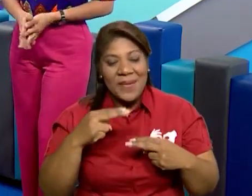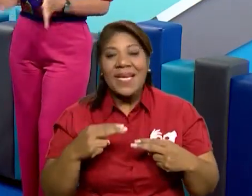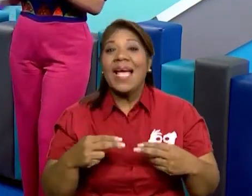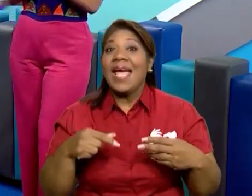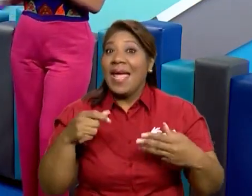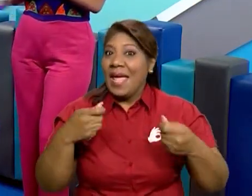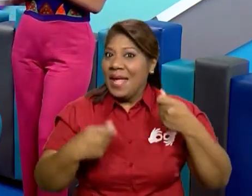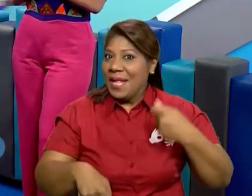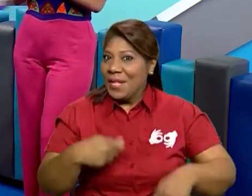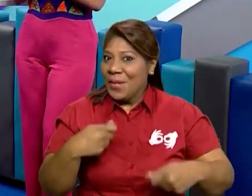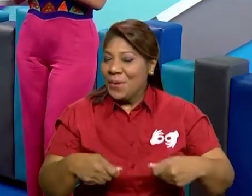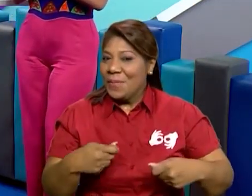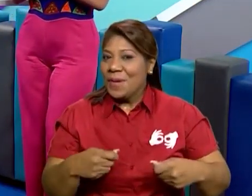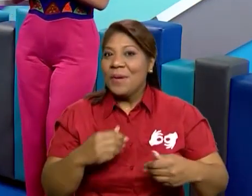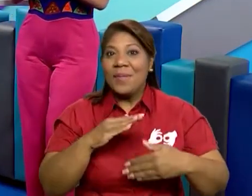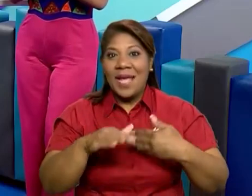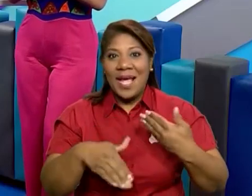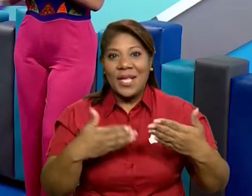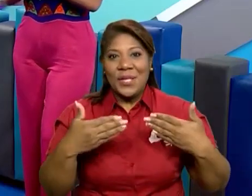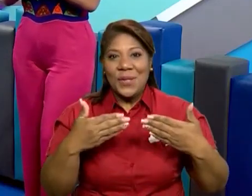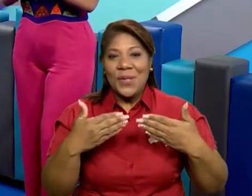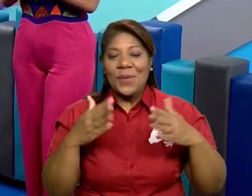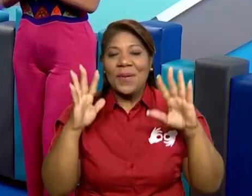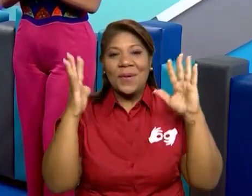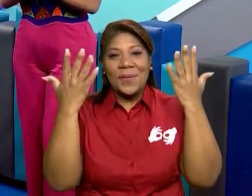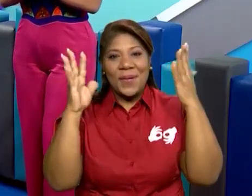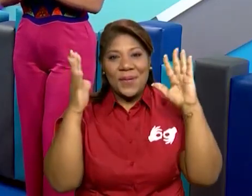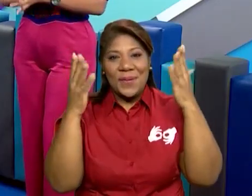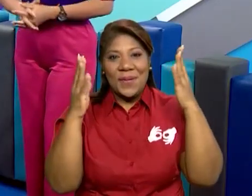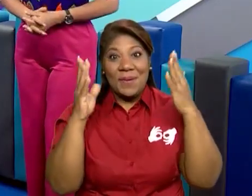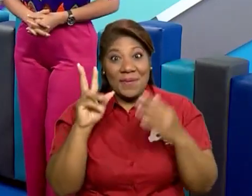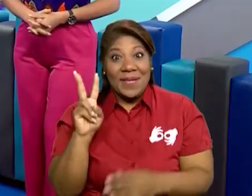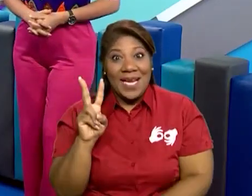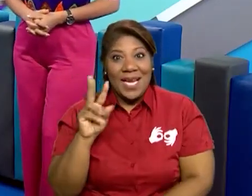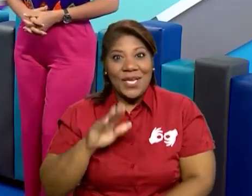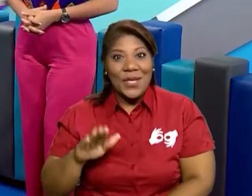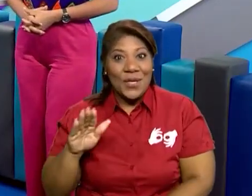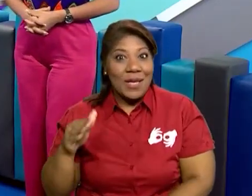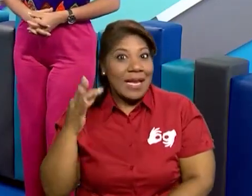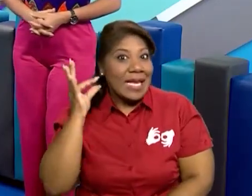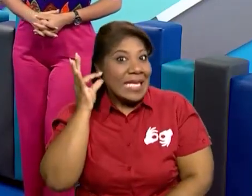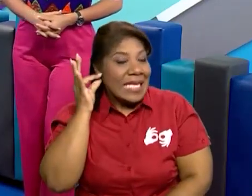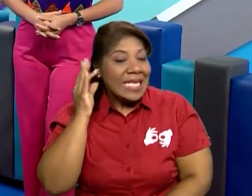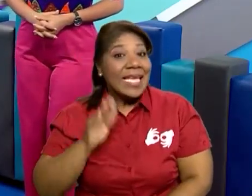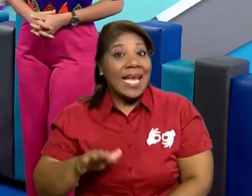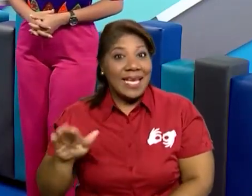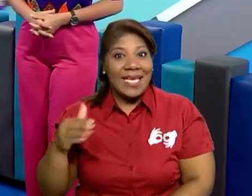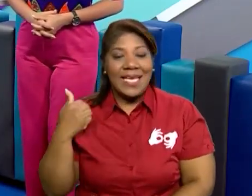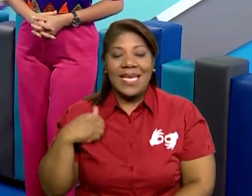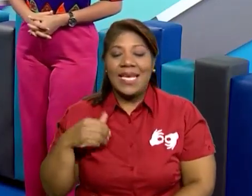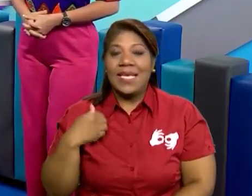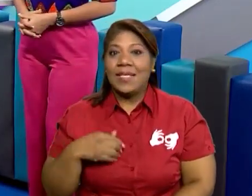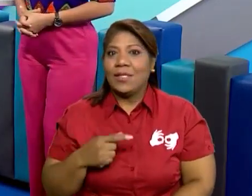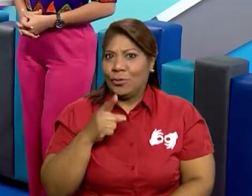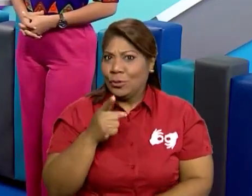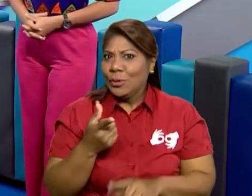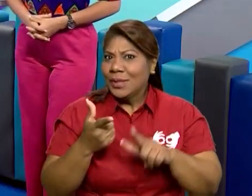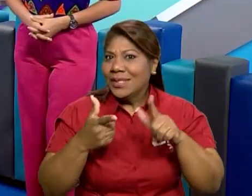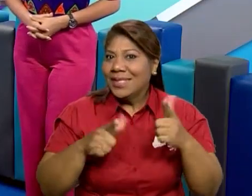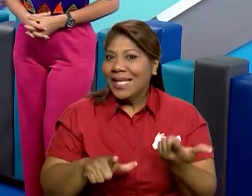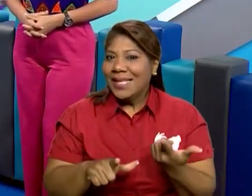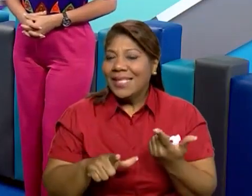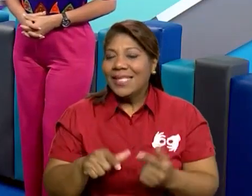noviembre? ¡Excelente! Así es, un aplauso para ellos. Yo espero que estemos listos muchachos porque en el día de hoy